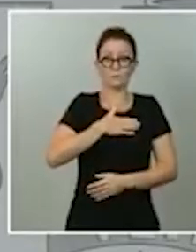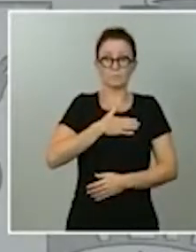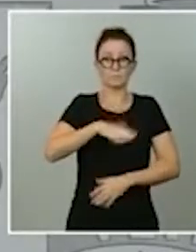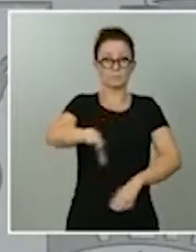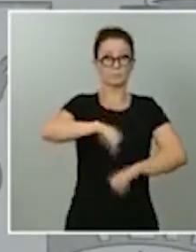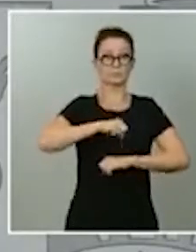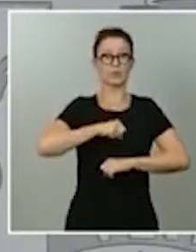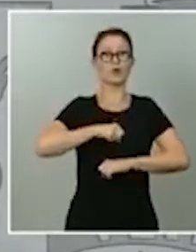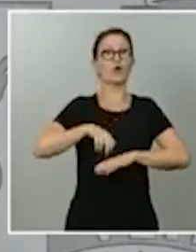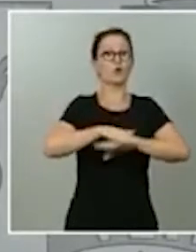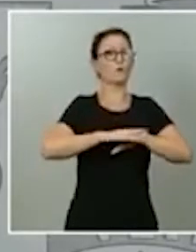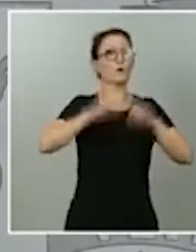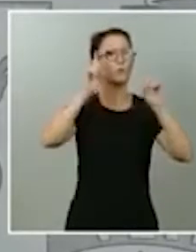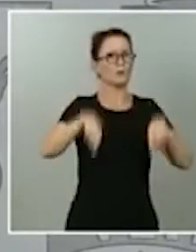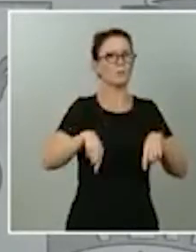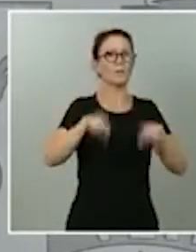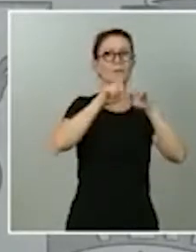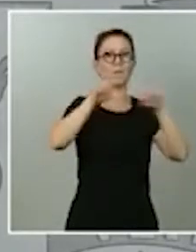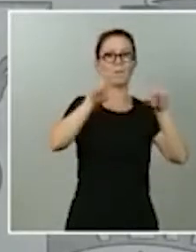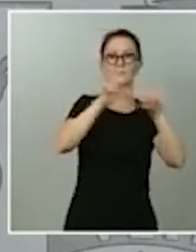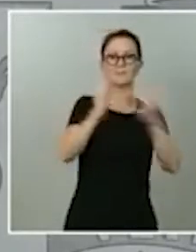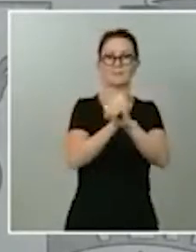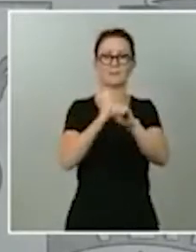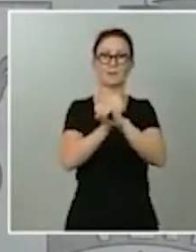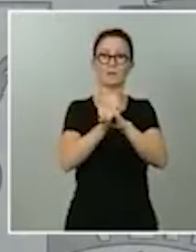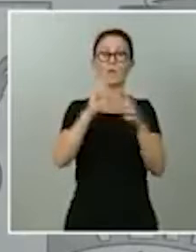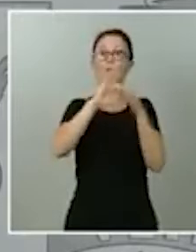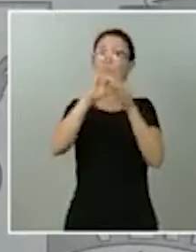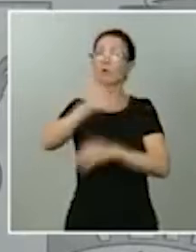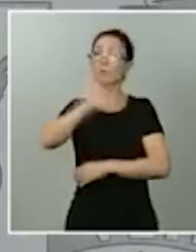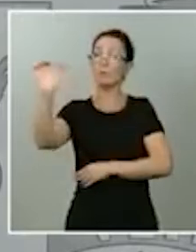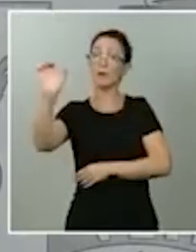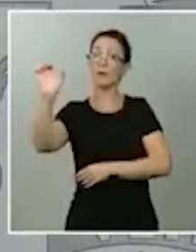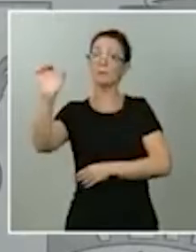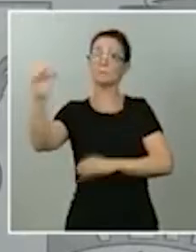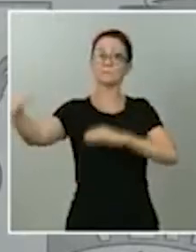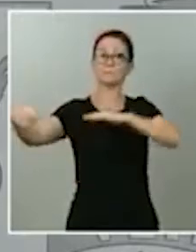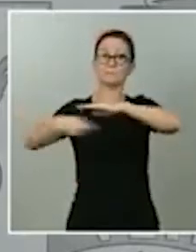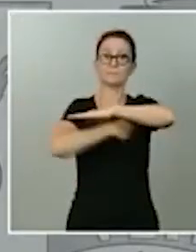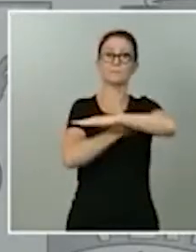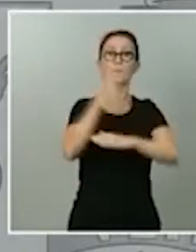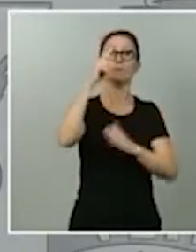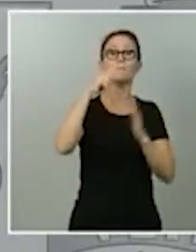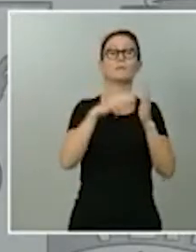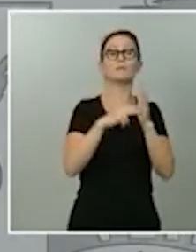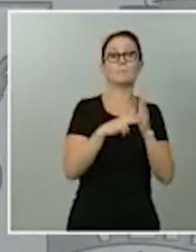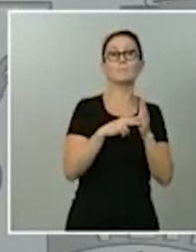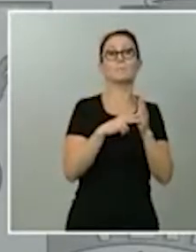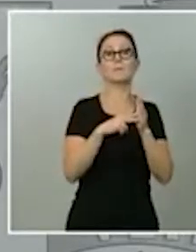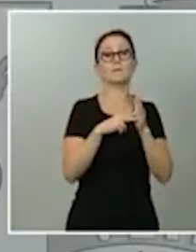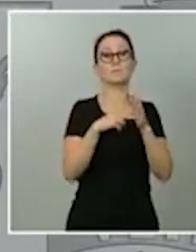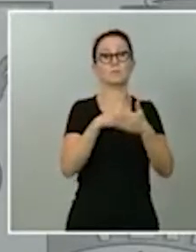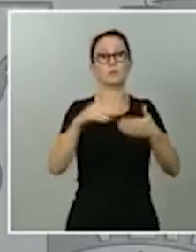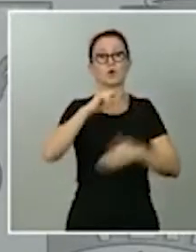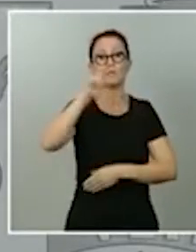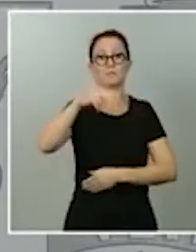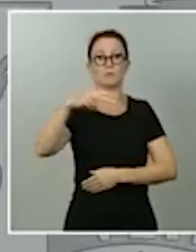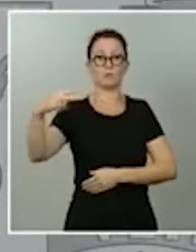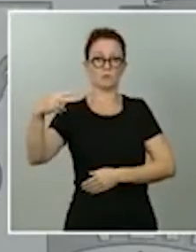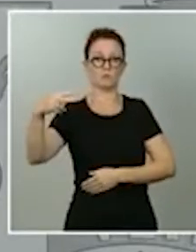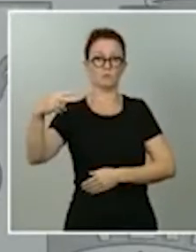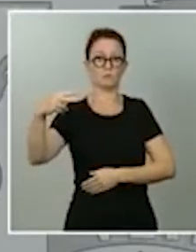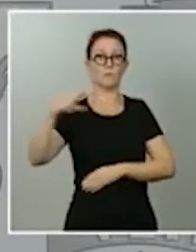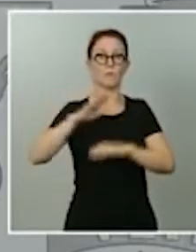empresas y es que la Unión Europea va a transferir más de 21.000 millones de euros para seguir financiando los ERTEs, los expedientes de